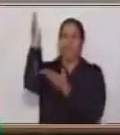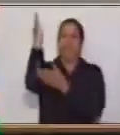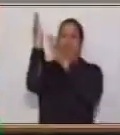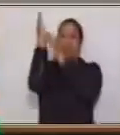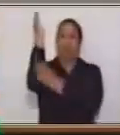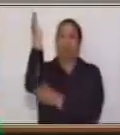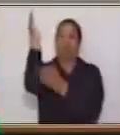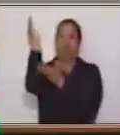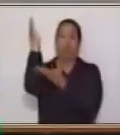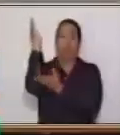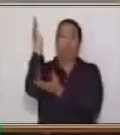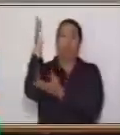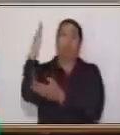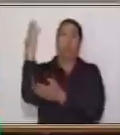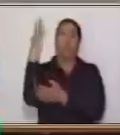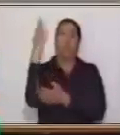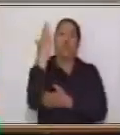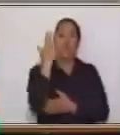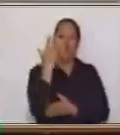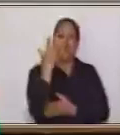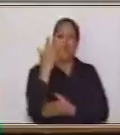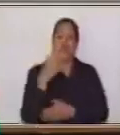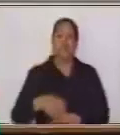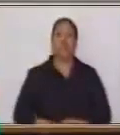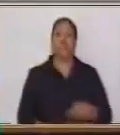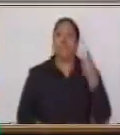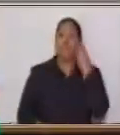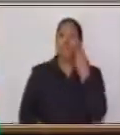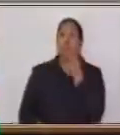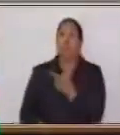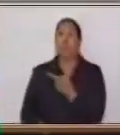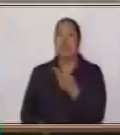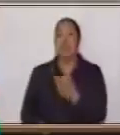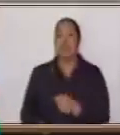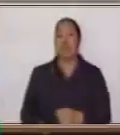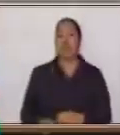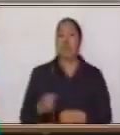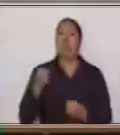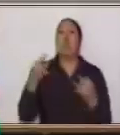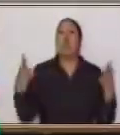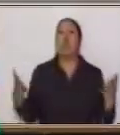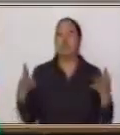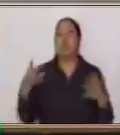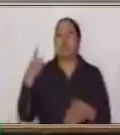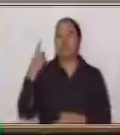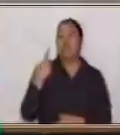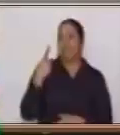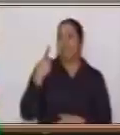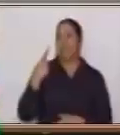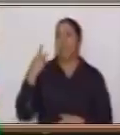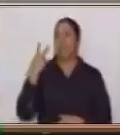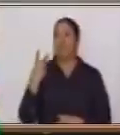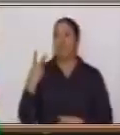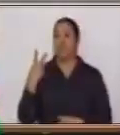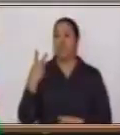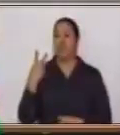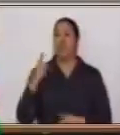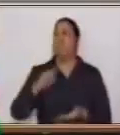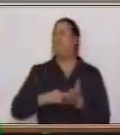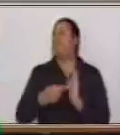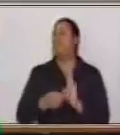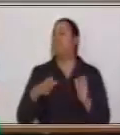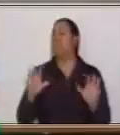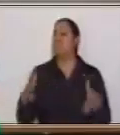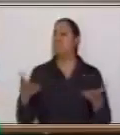Vamos a ver que en este hay uno, dos anillos. ¿Qué significa